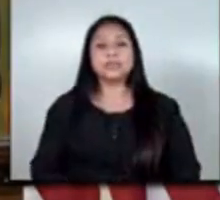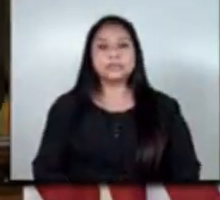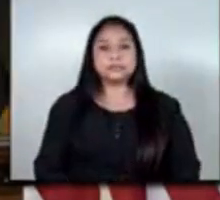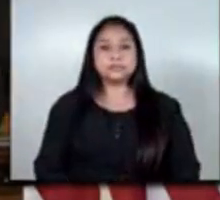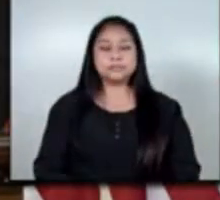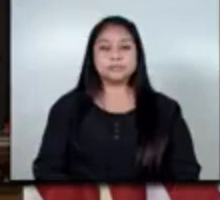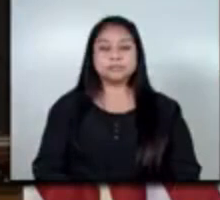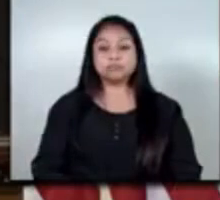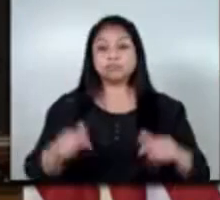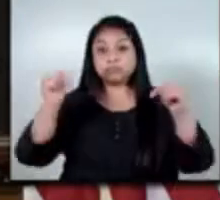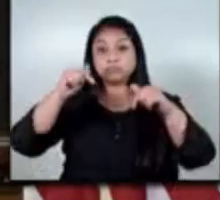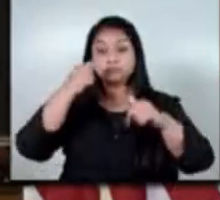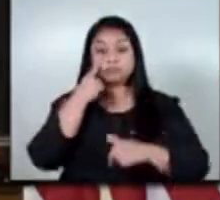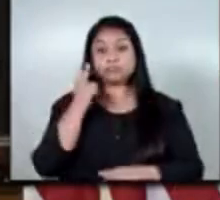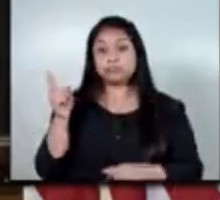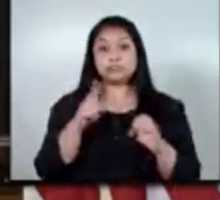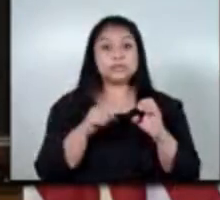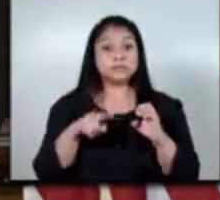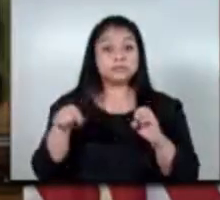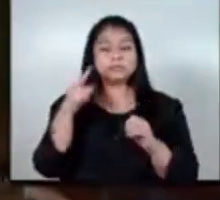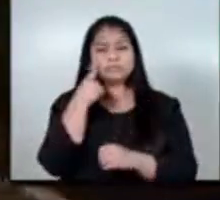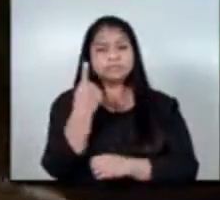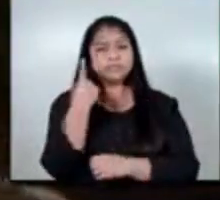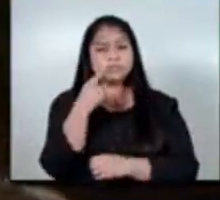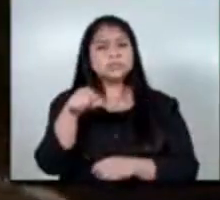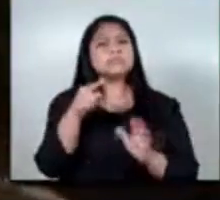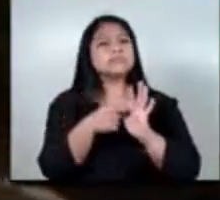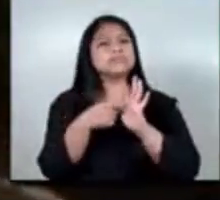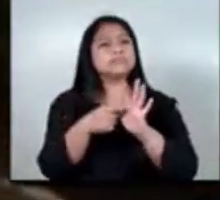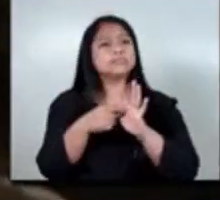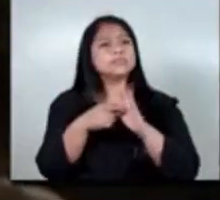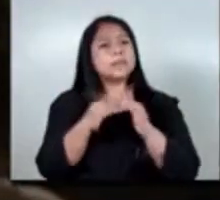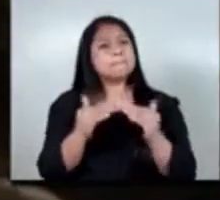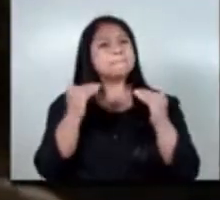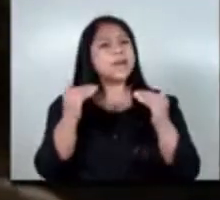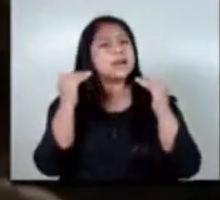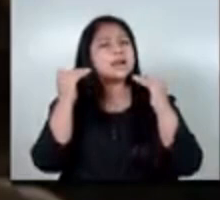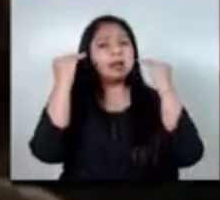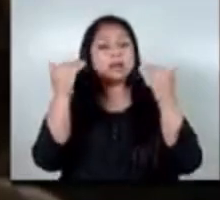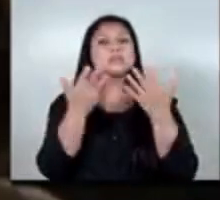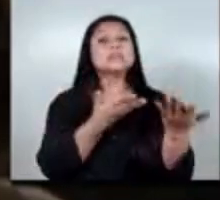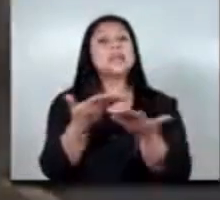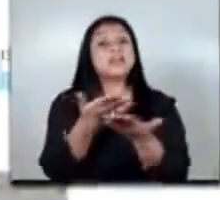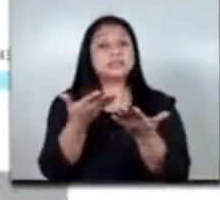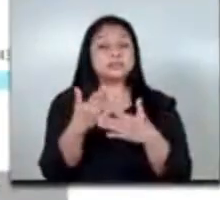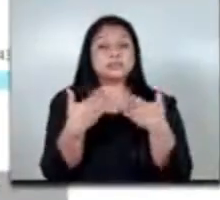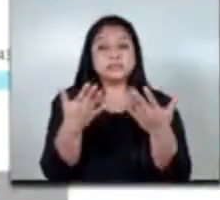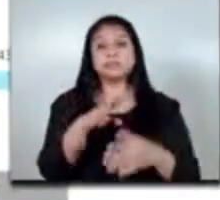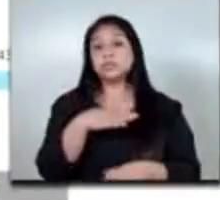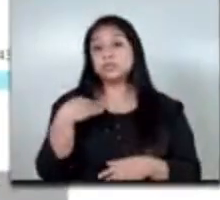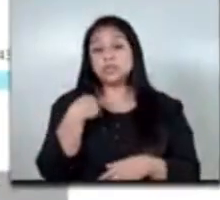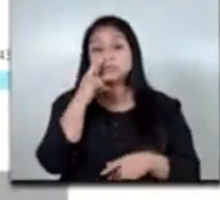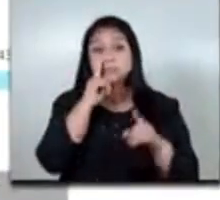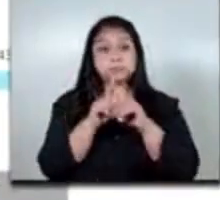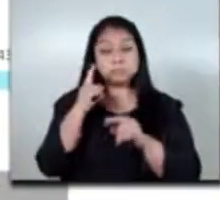esta gráfica pues es muy impresionante para nosotros demuestra cómo ha venido creciendo los servicios que ofrece el ministerio y por supuesto con el